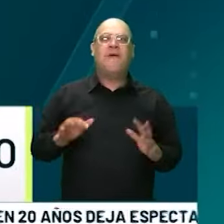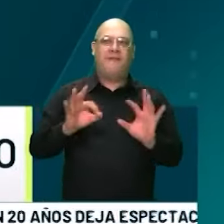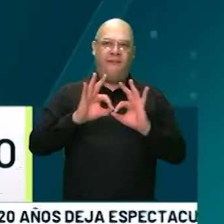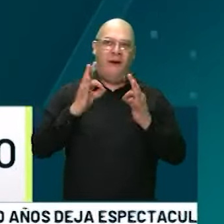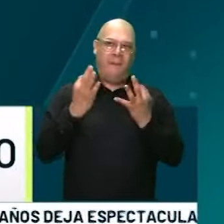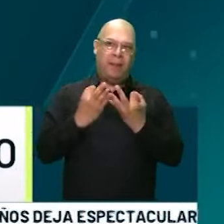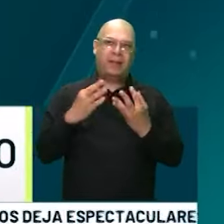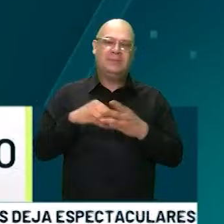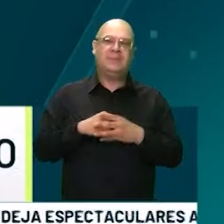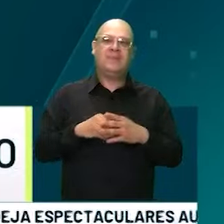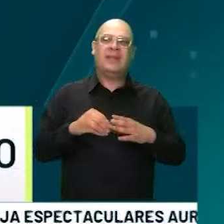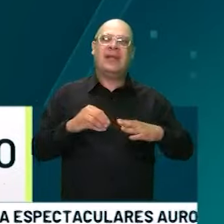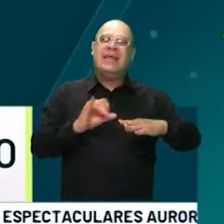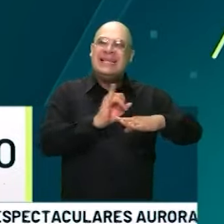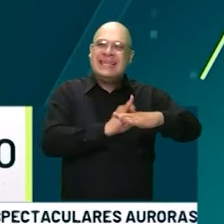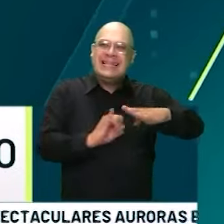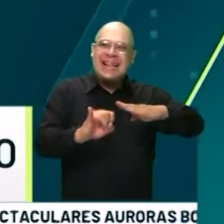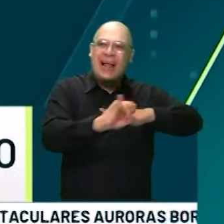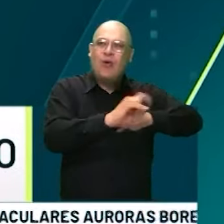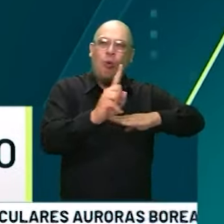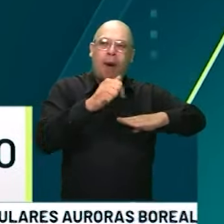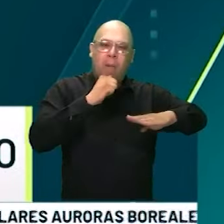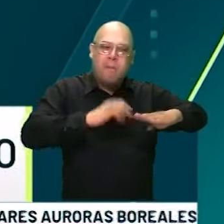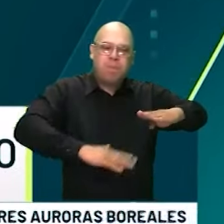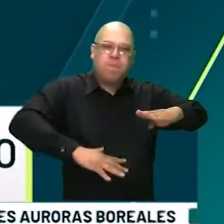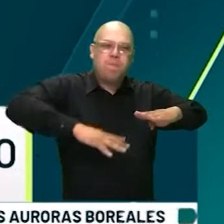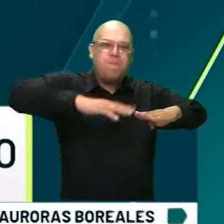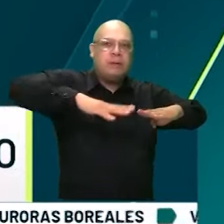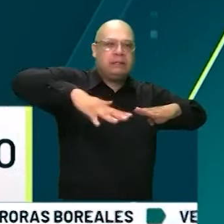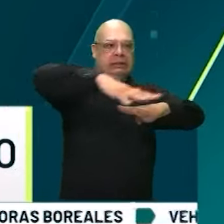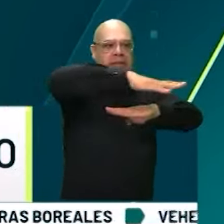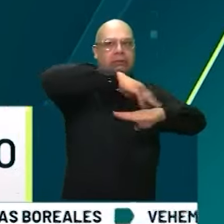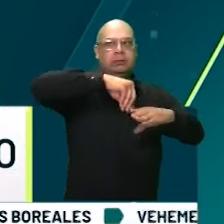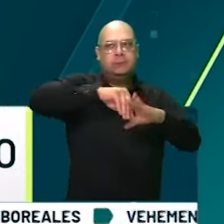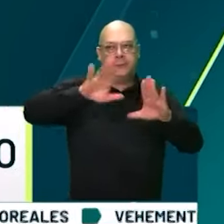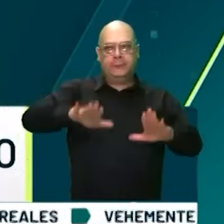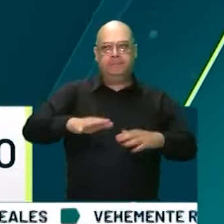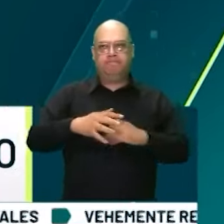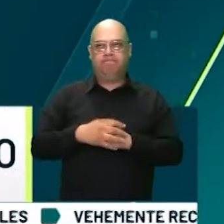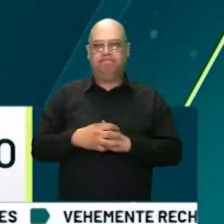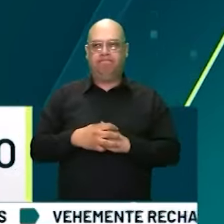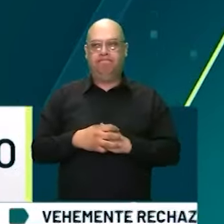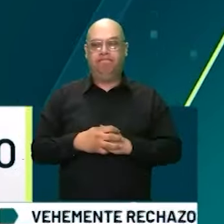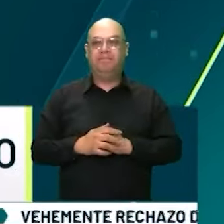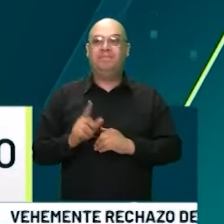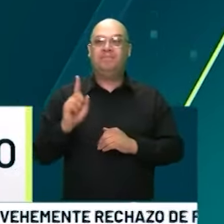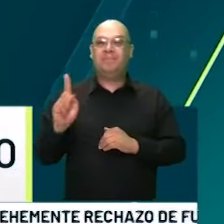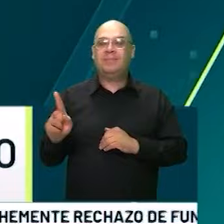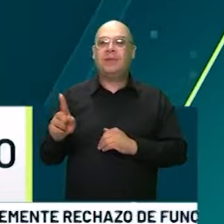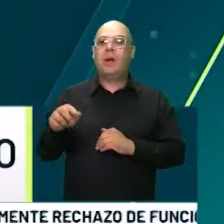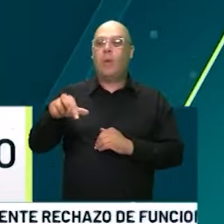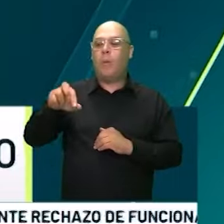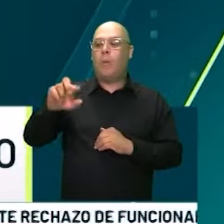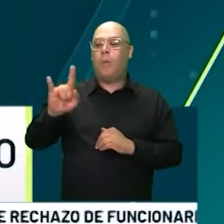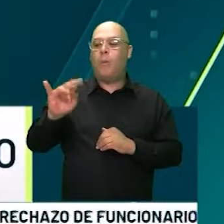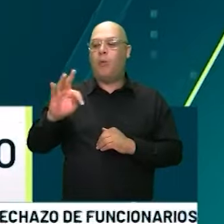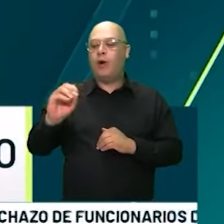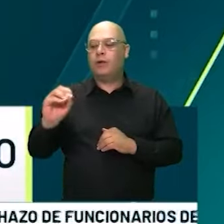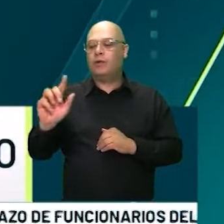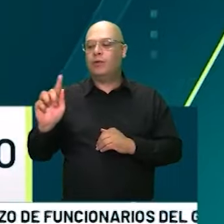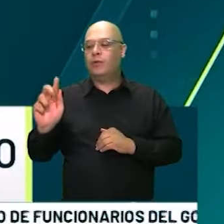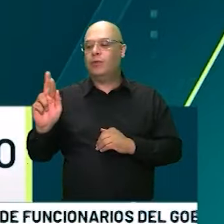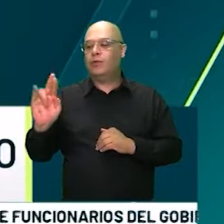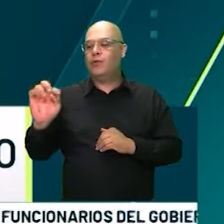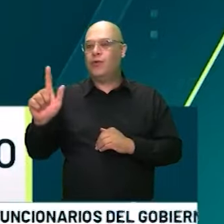islas que están afectadas por el nivel del río Magdalena. Por su parte, en el municipio de Puerto Triunfo se ven afectados por el